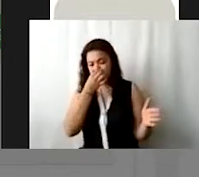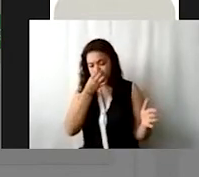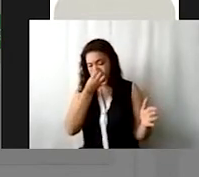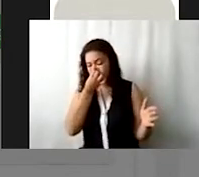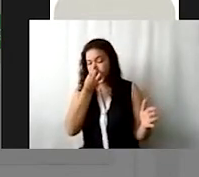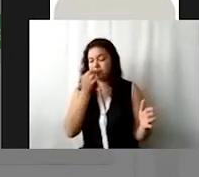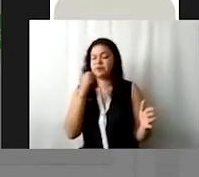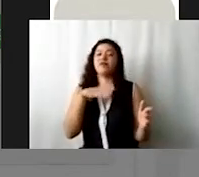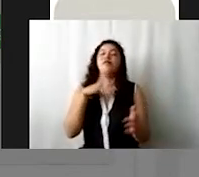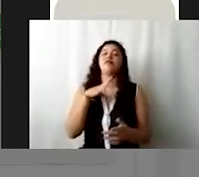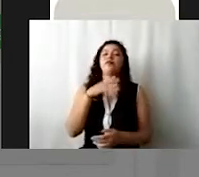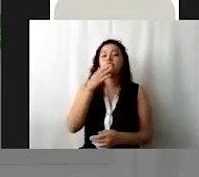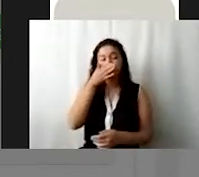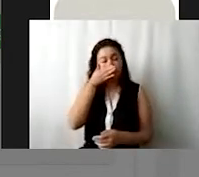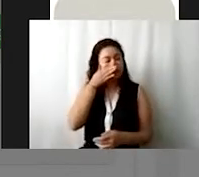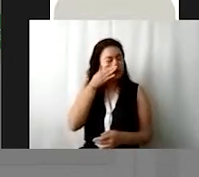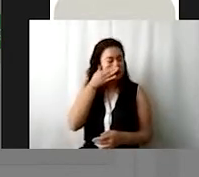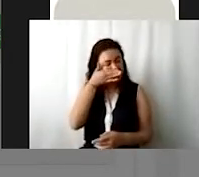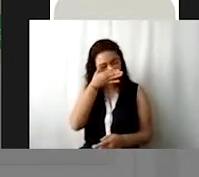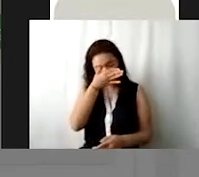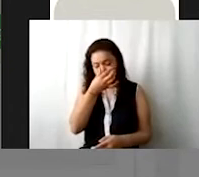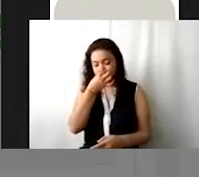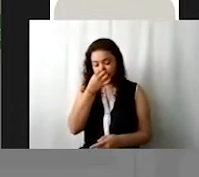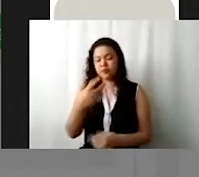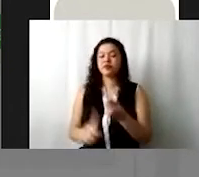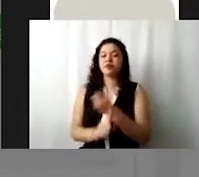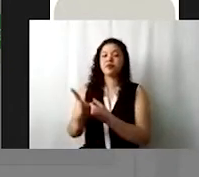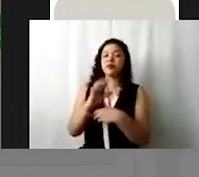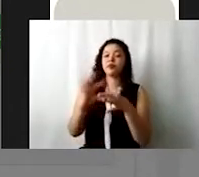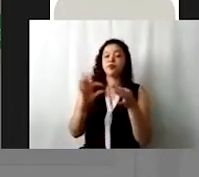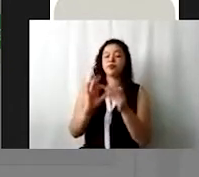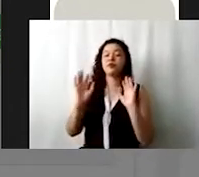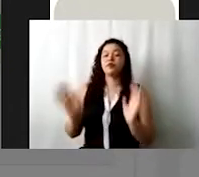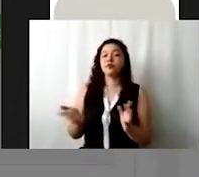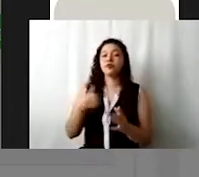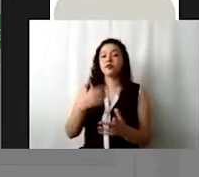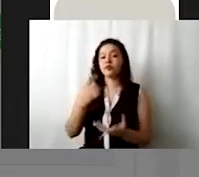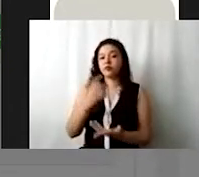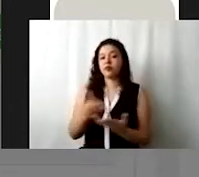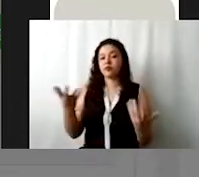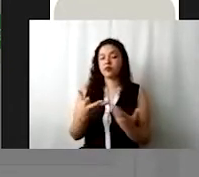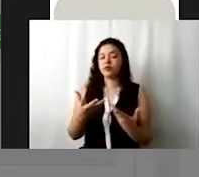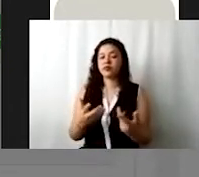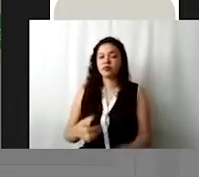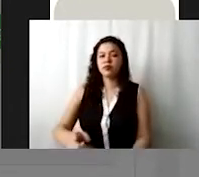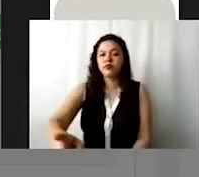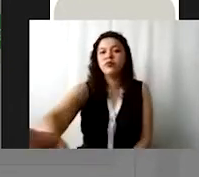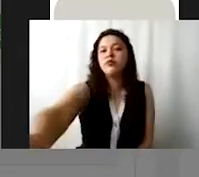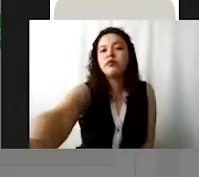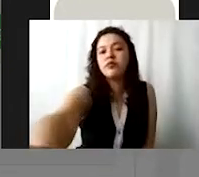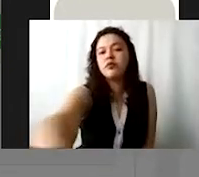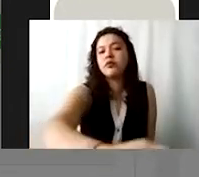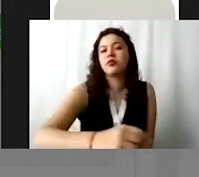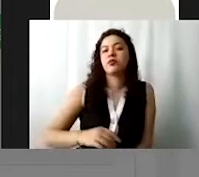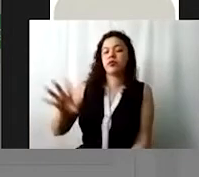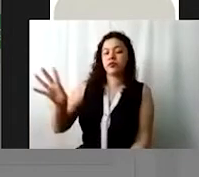descrita la problemática y lo único que voy a hacer es pegar. Ajá.